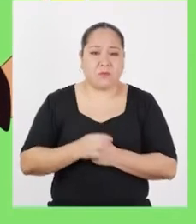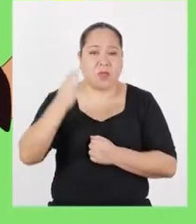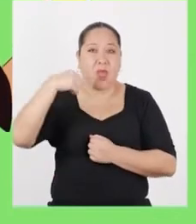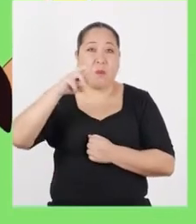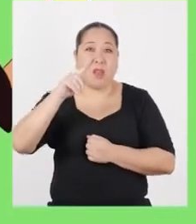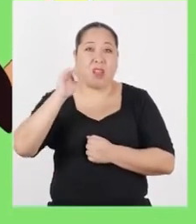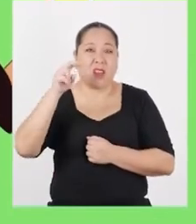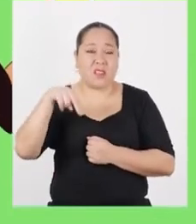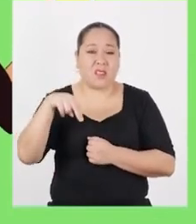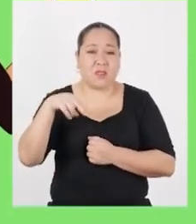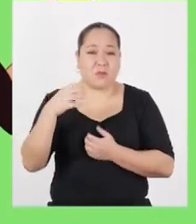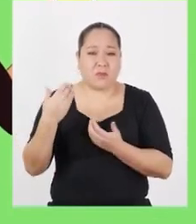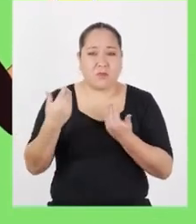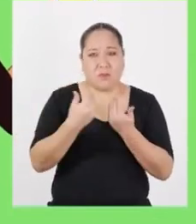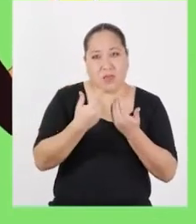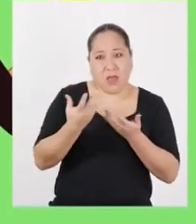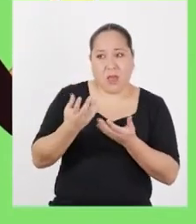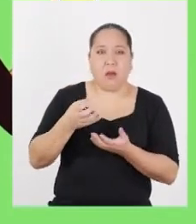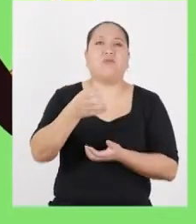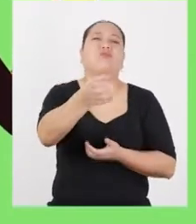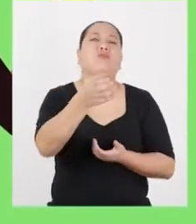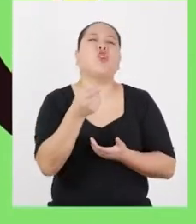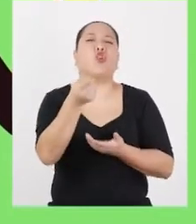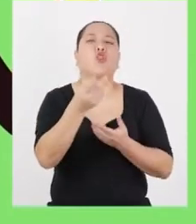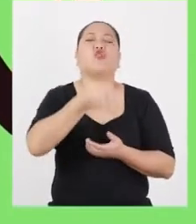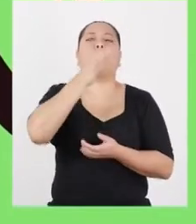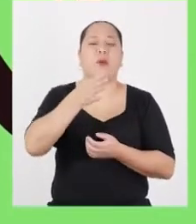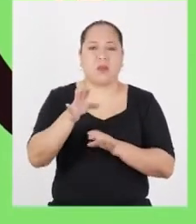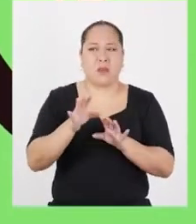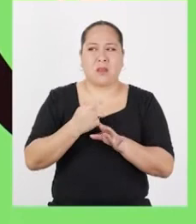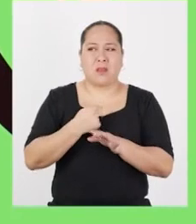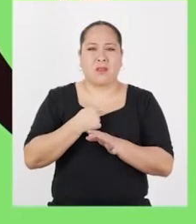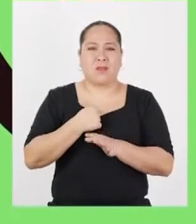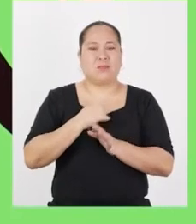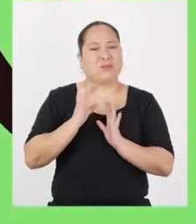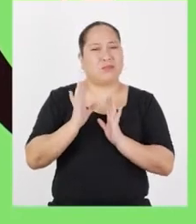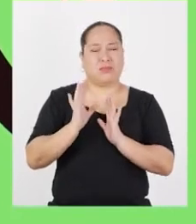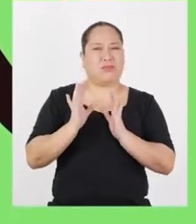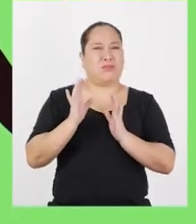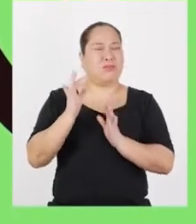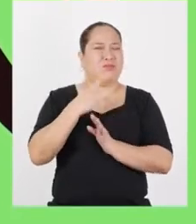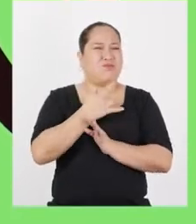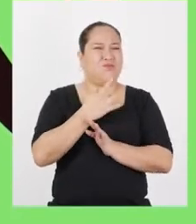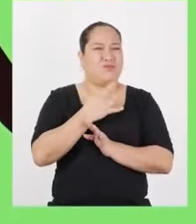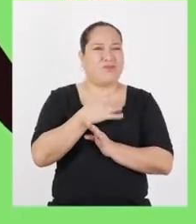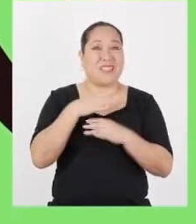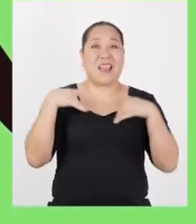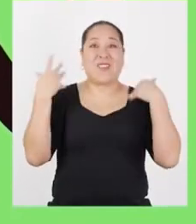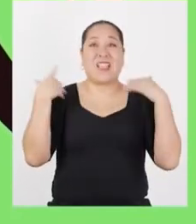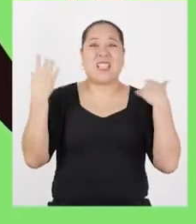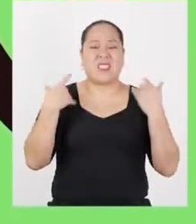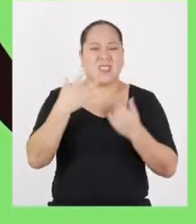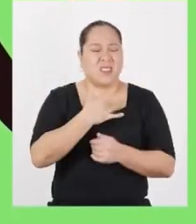Martín se me acercó y me invitó a un vaso muy abruptamente. Eso me puso muy incómoda. De estar